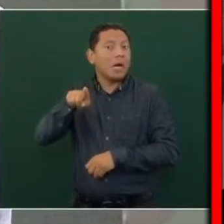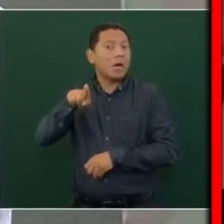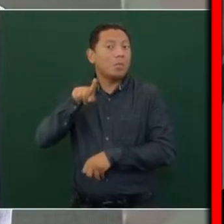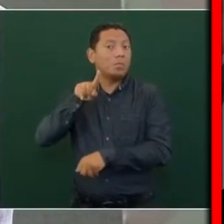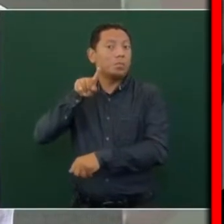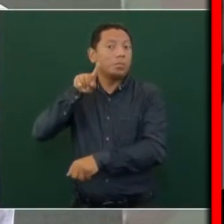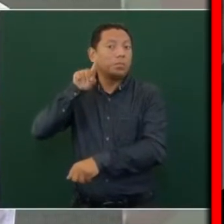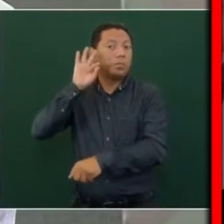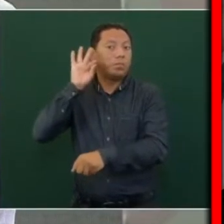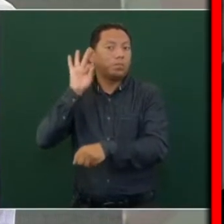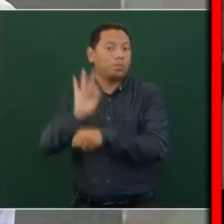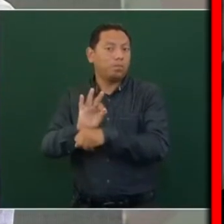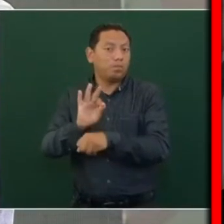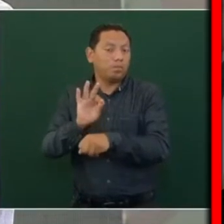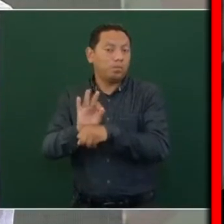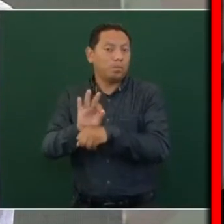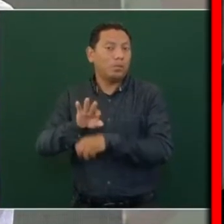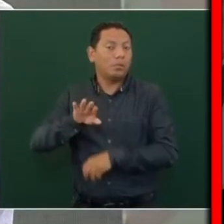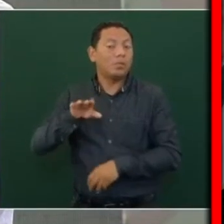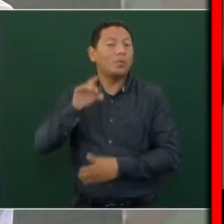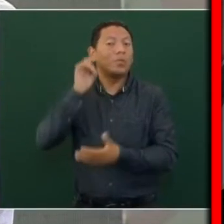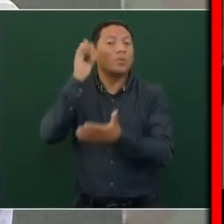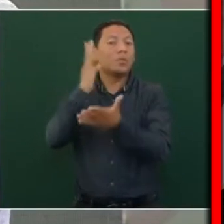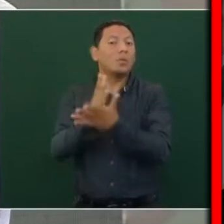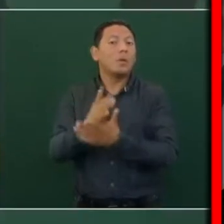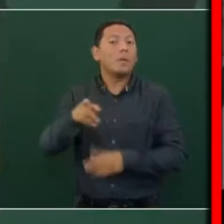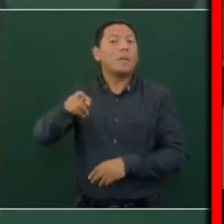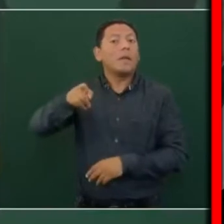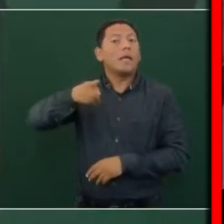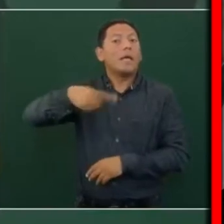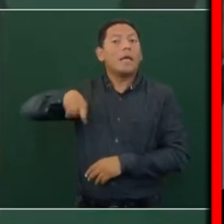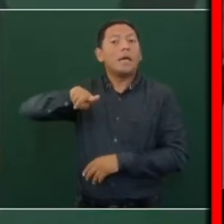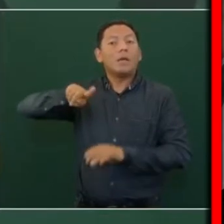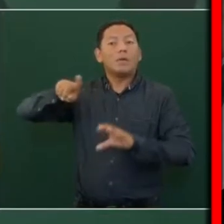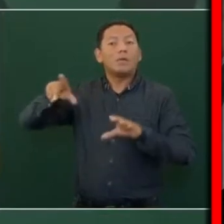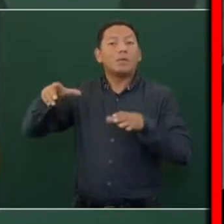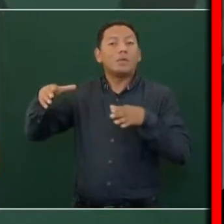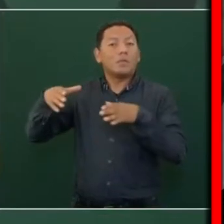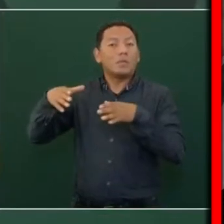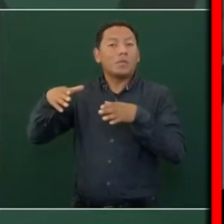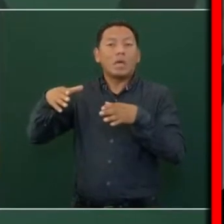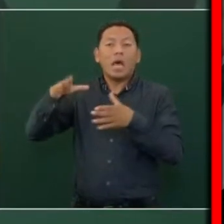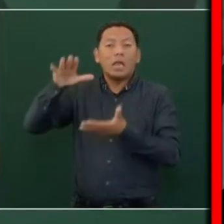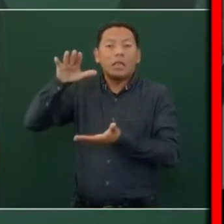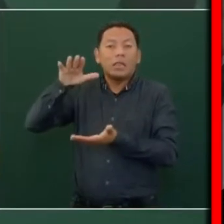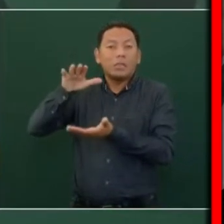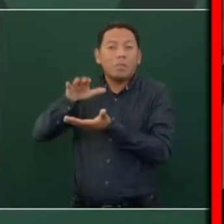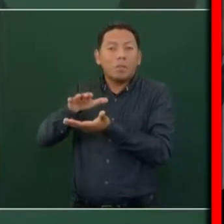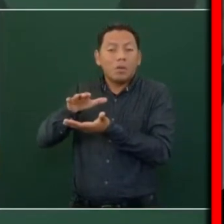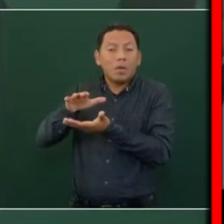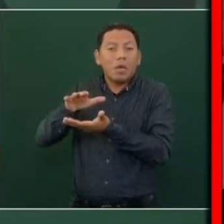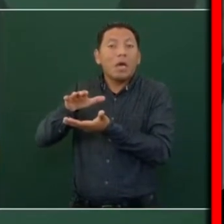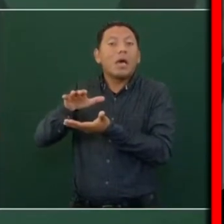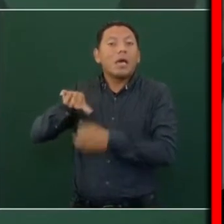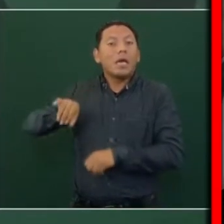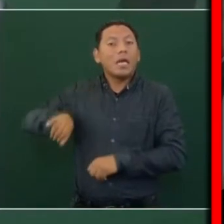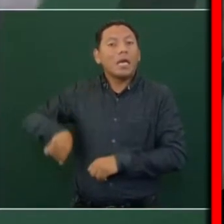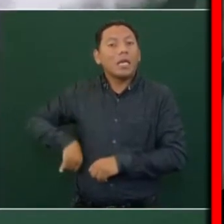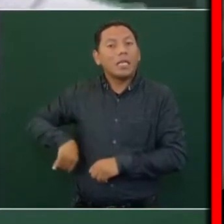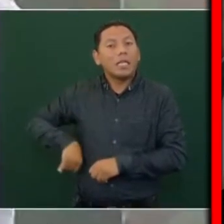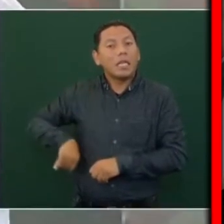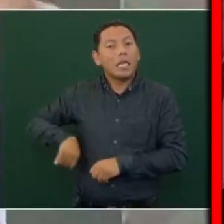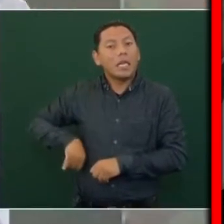de los intereses de una minoría rapaz y corrupta, que era